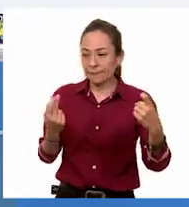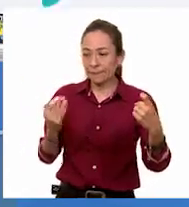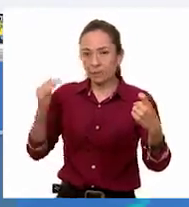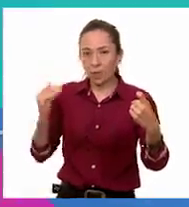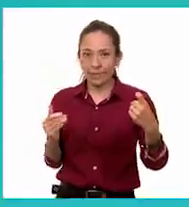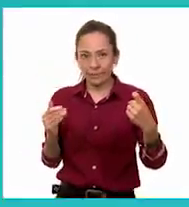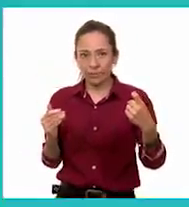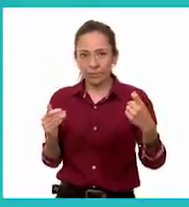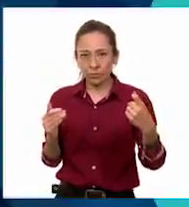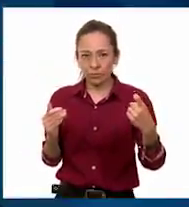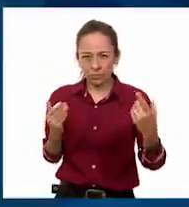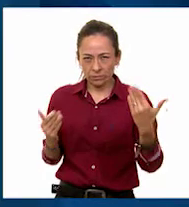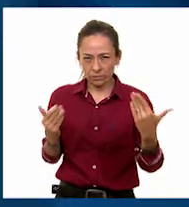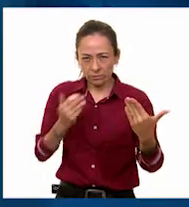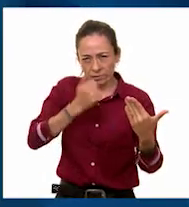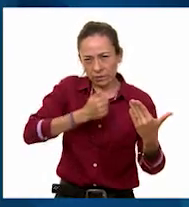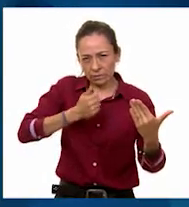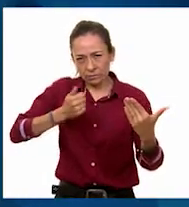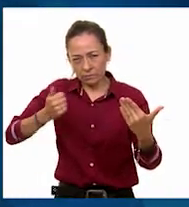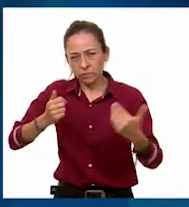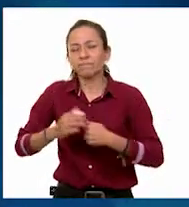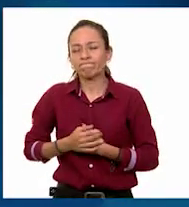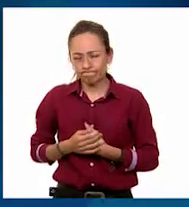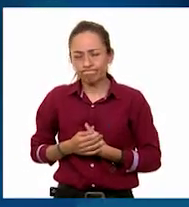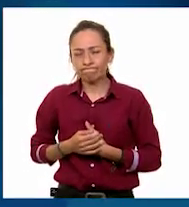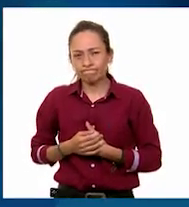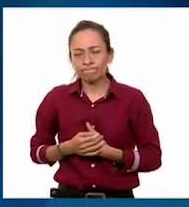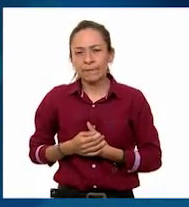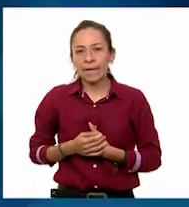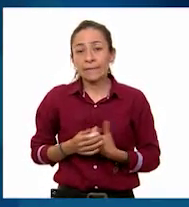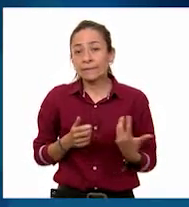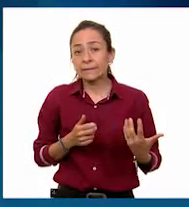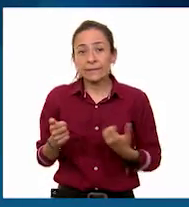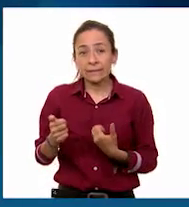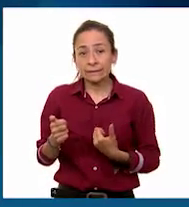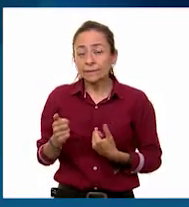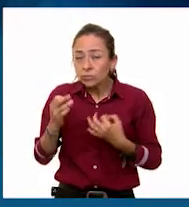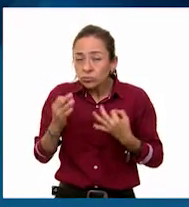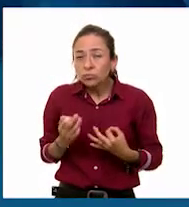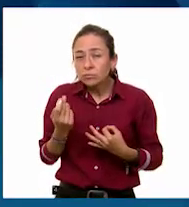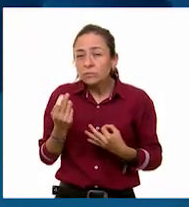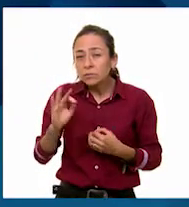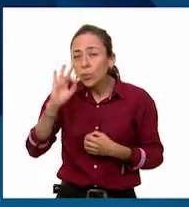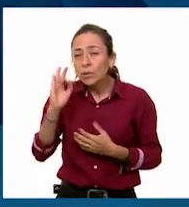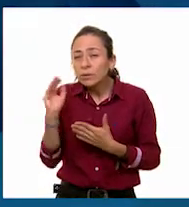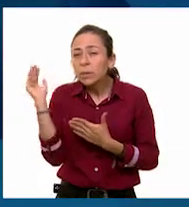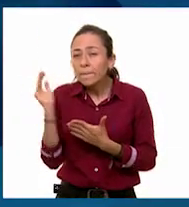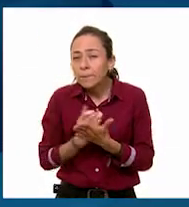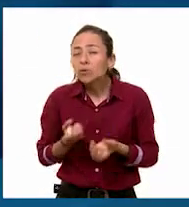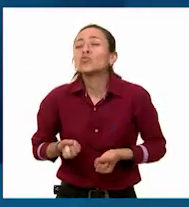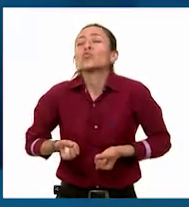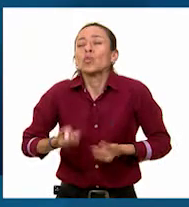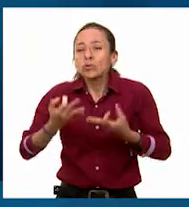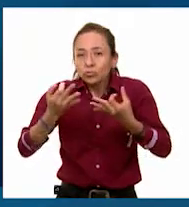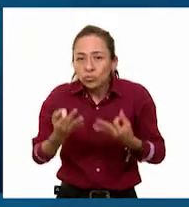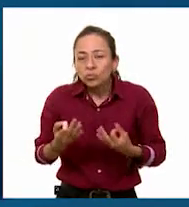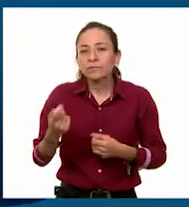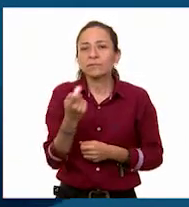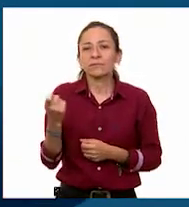pesos, de los 600 pesos de descuento, el 25% corresponde a 150.